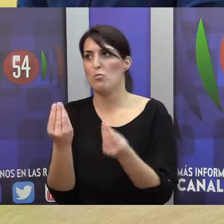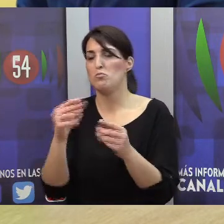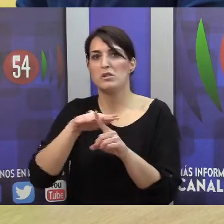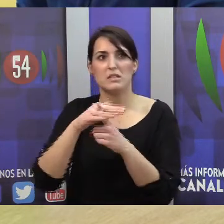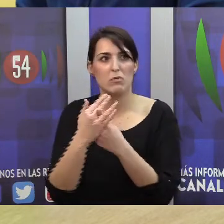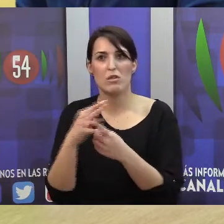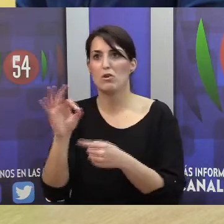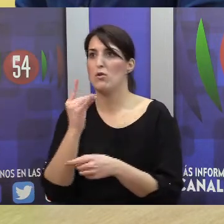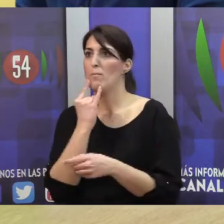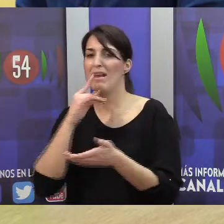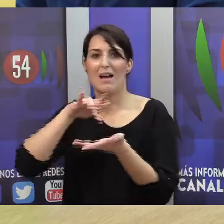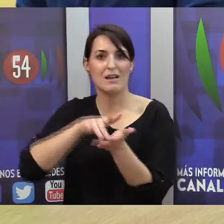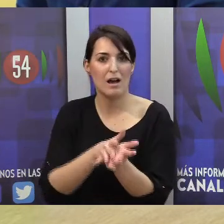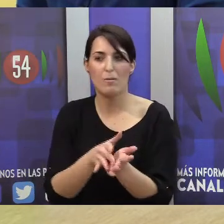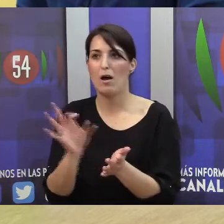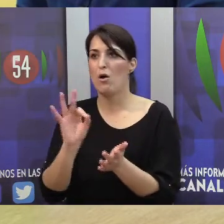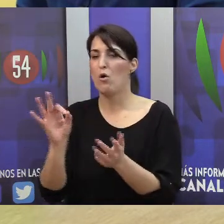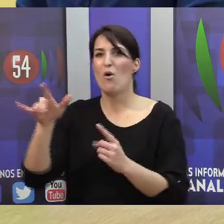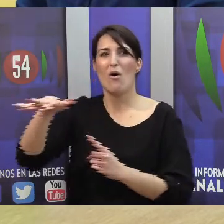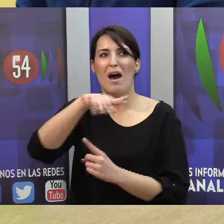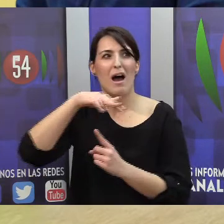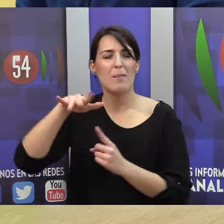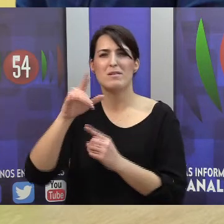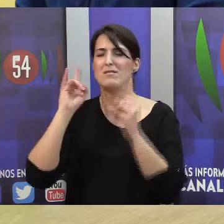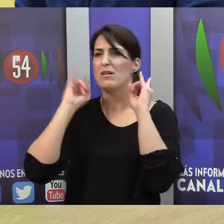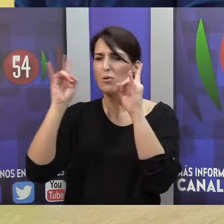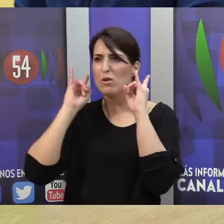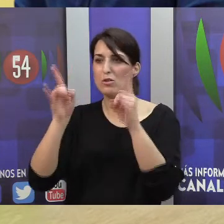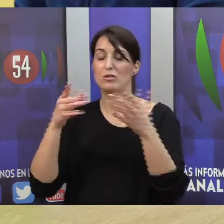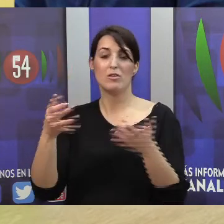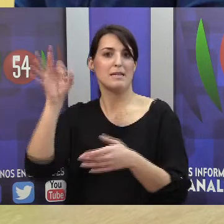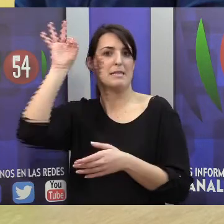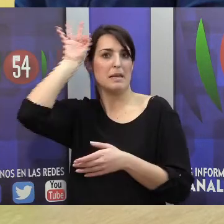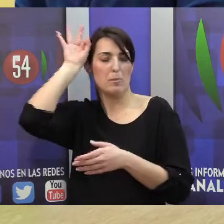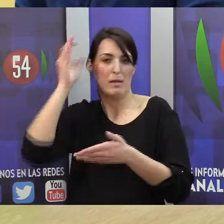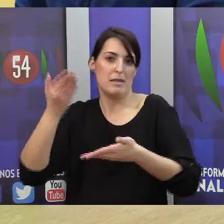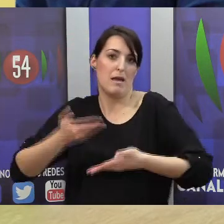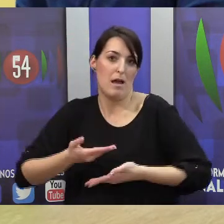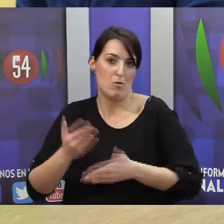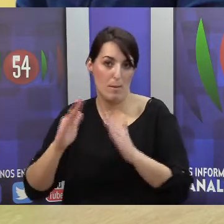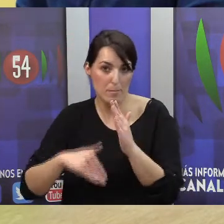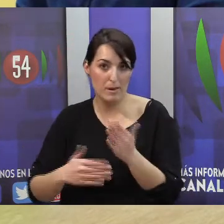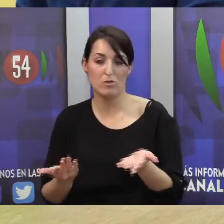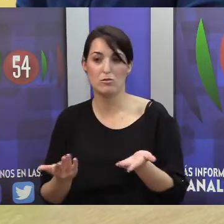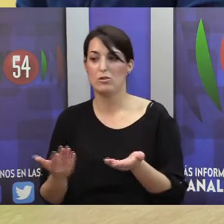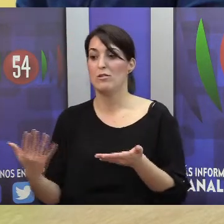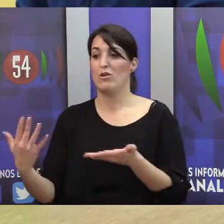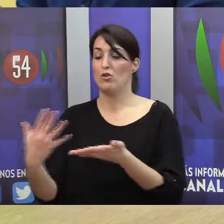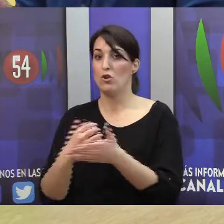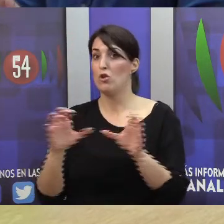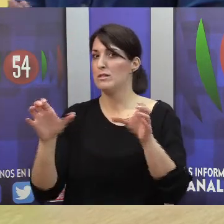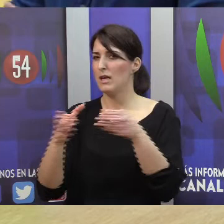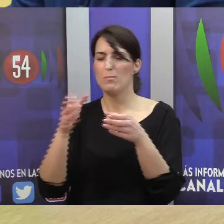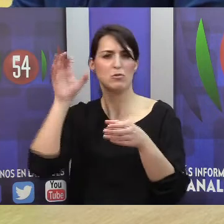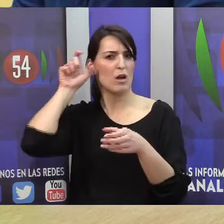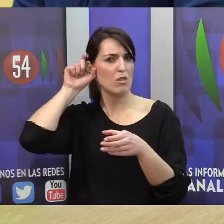se les acaba la pila, o están en un ambiente muy ruidoso, entonces el implante no tiene el efecto que deseamos. Y todos estos equipos, los audífonos,